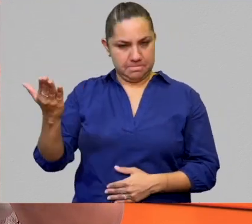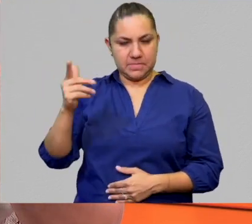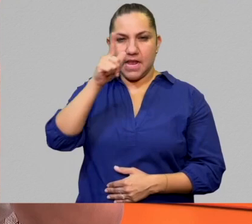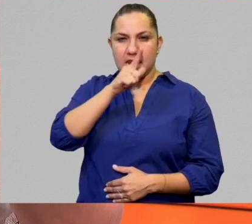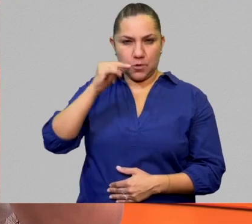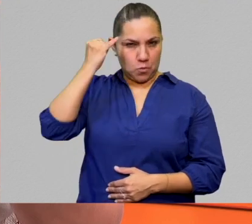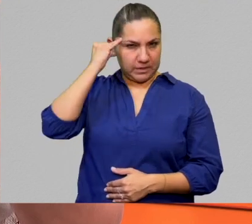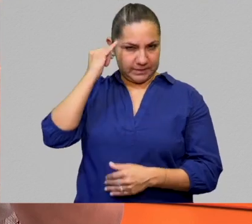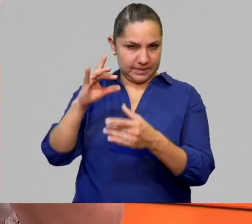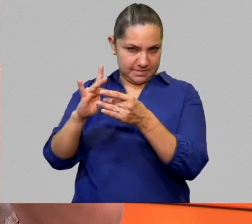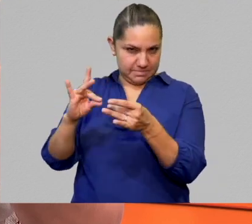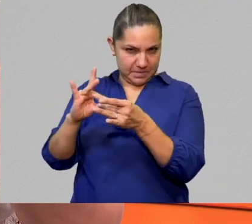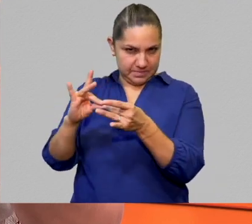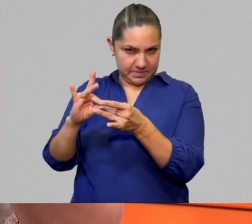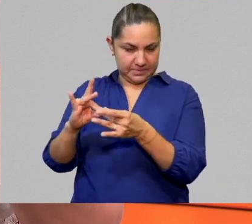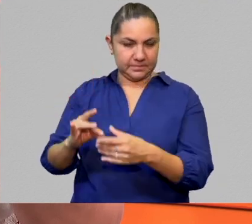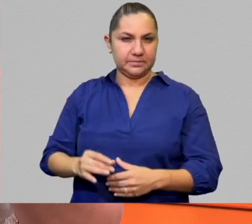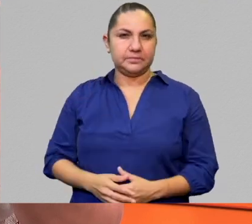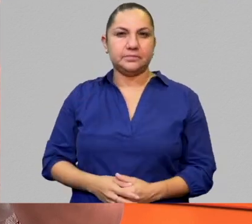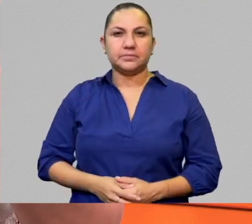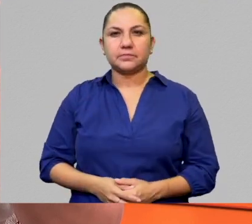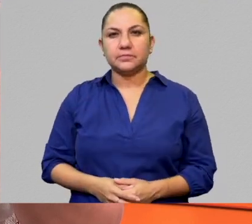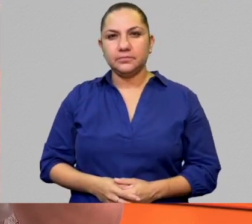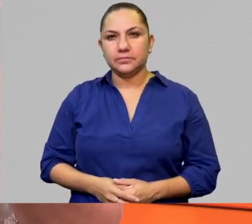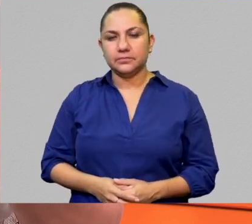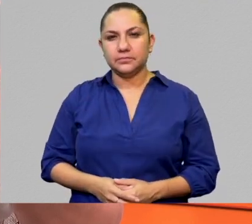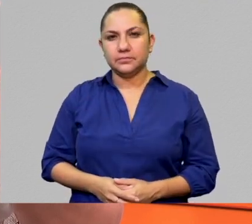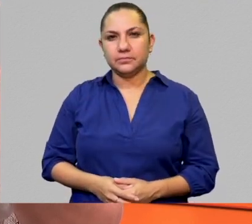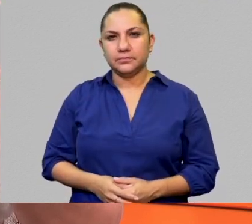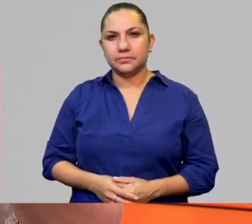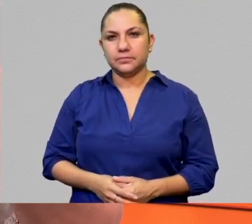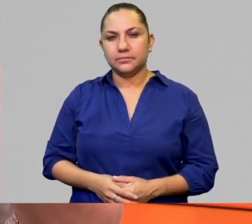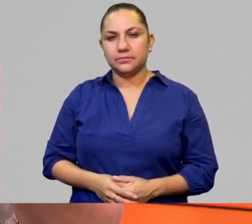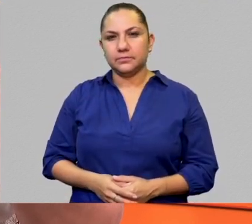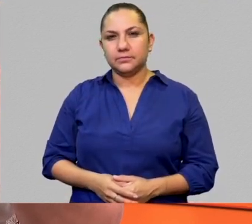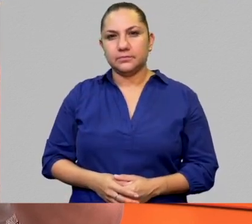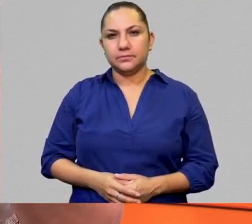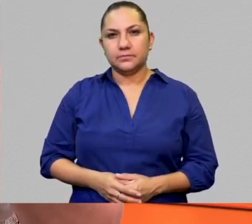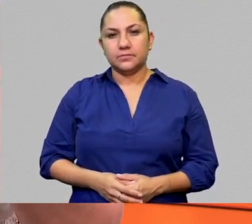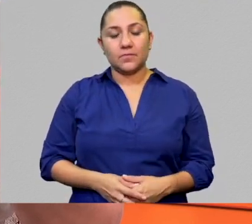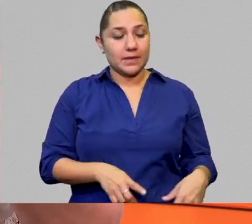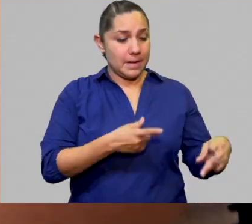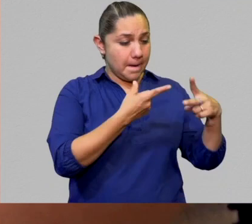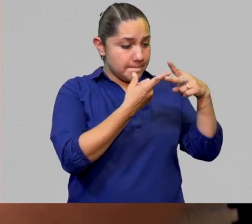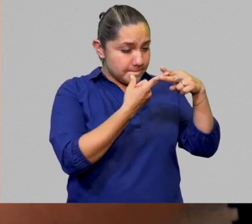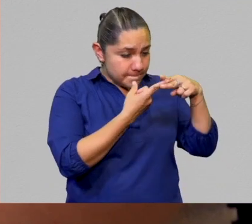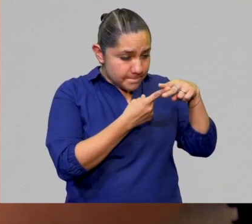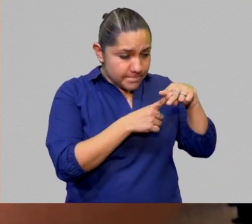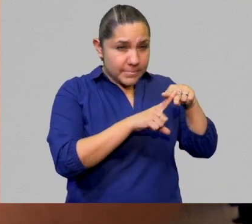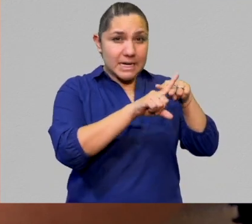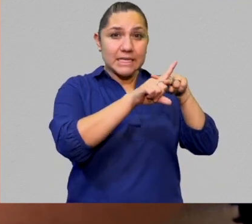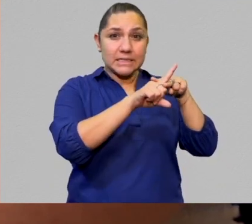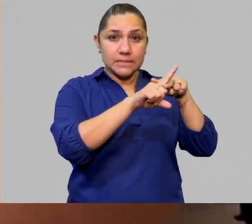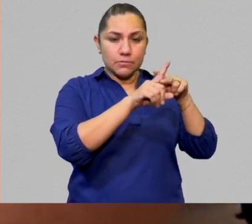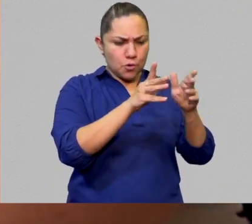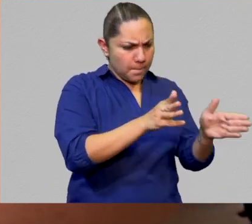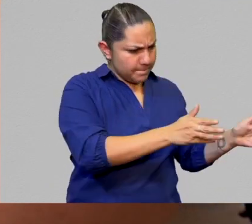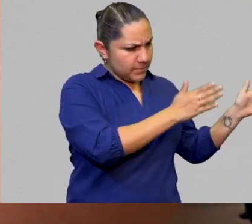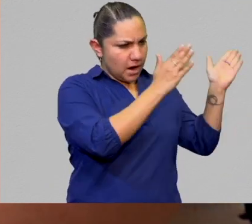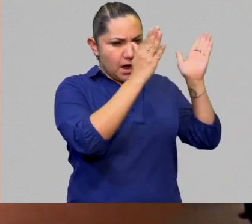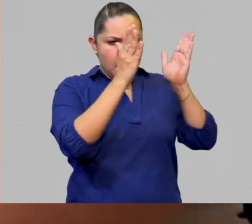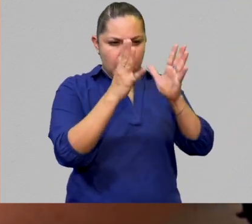El principio es un eterno